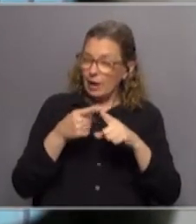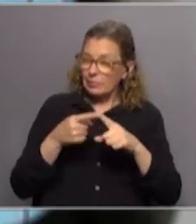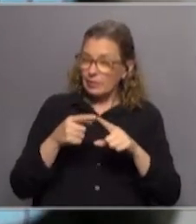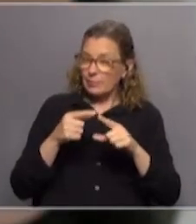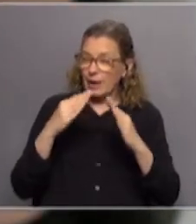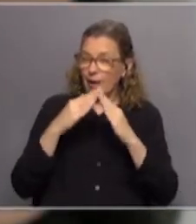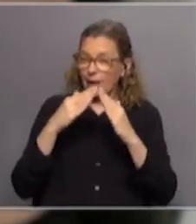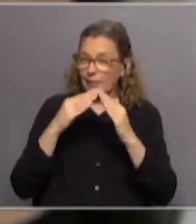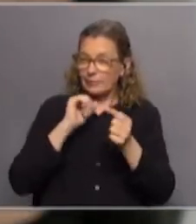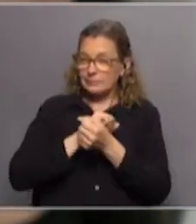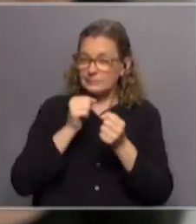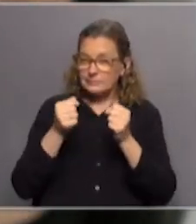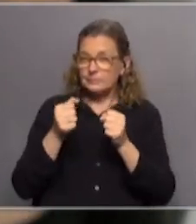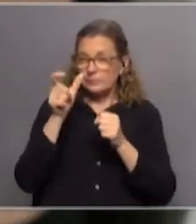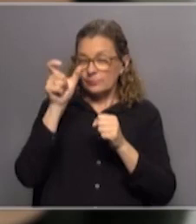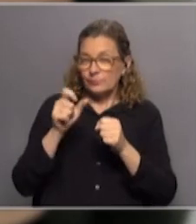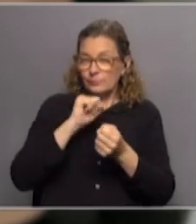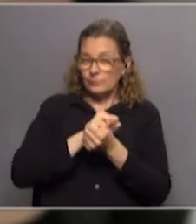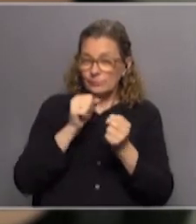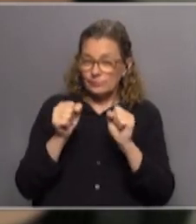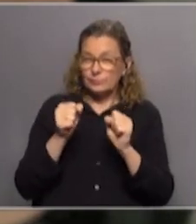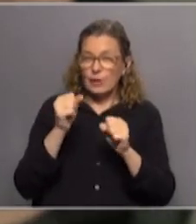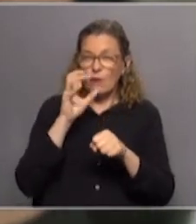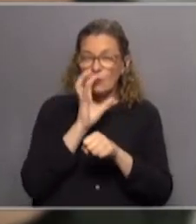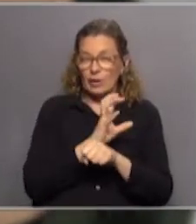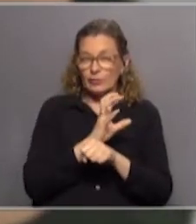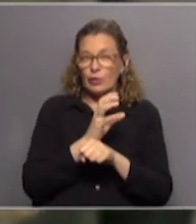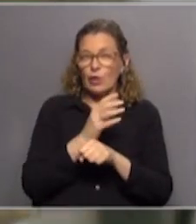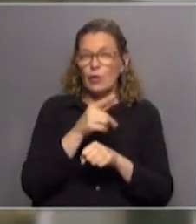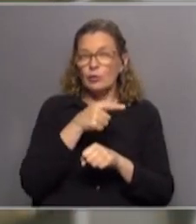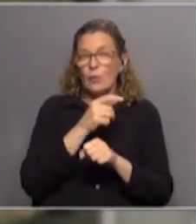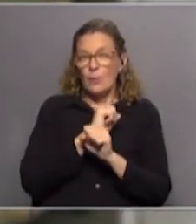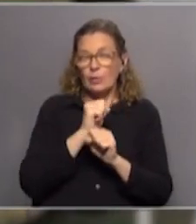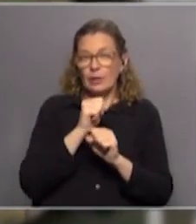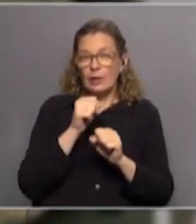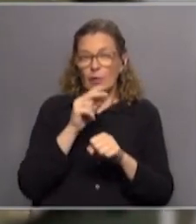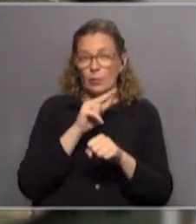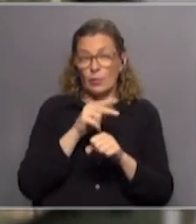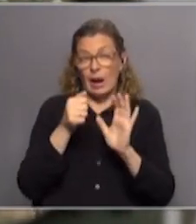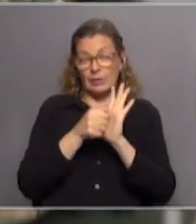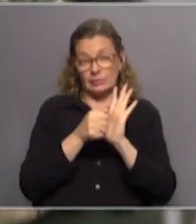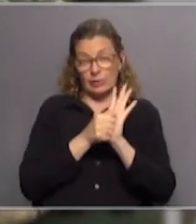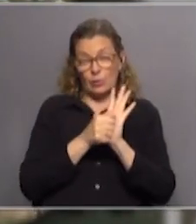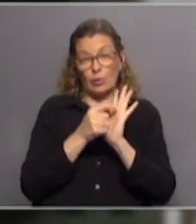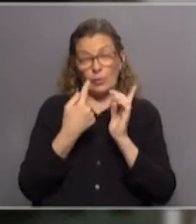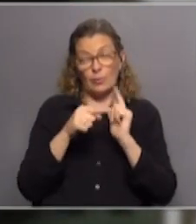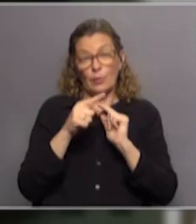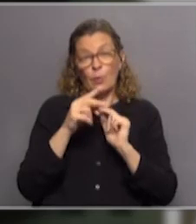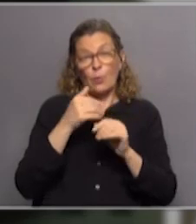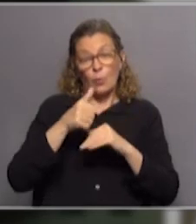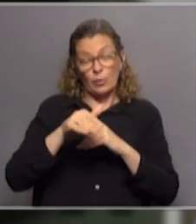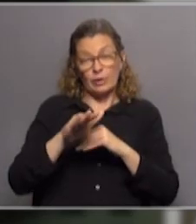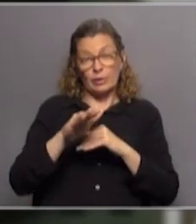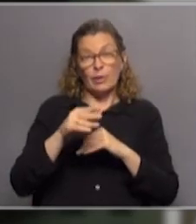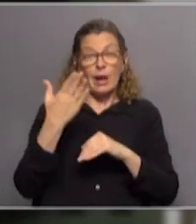prisión domiciliaria. Aquellas personas encarceladas por violación y homicidio agravado no podrán ampararse en el beneficio a menos que hayan transcurrido